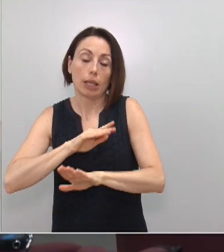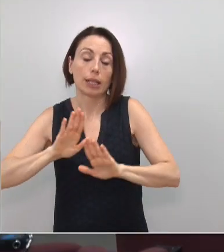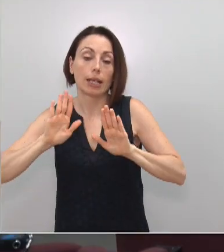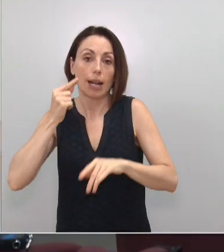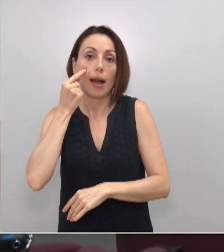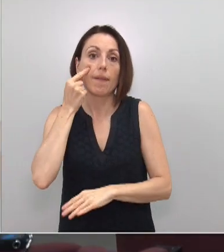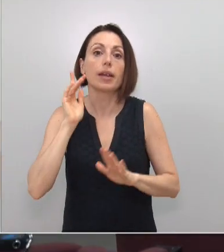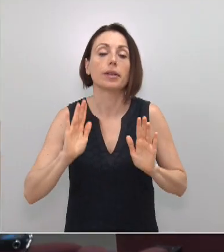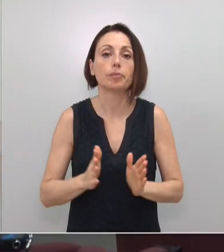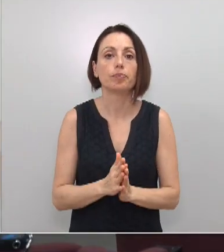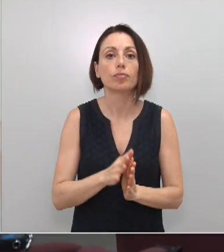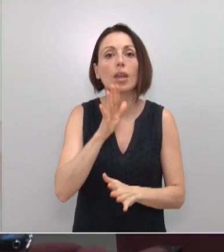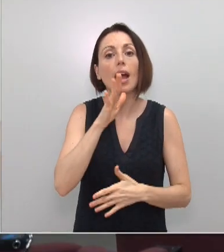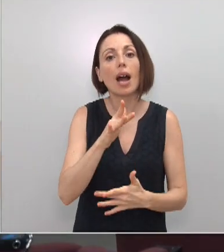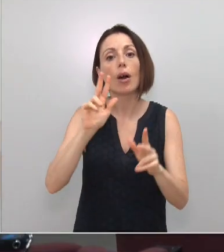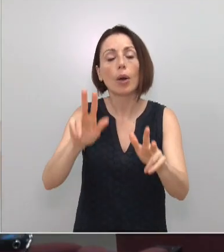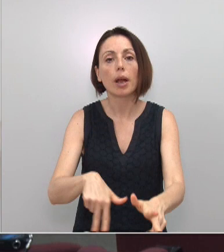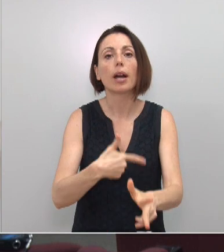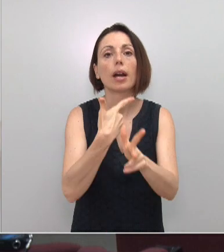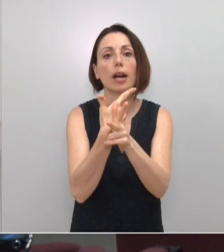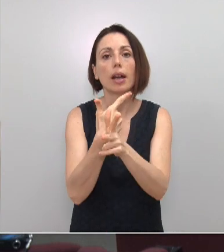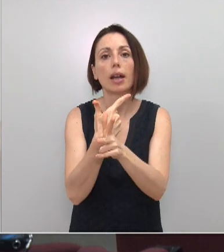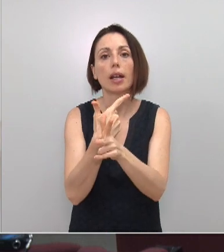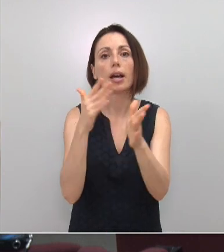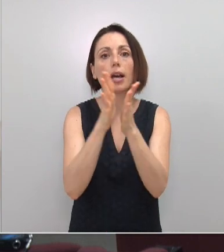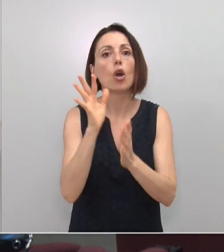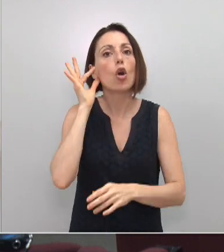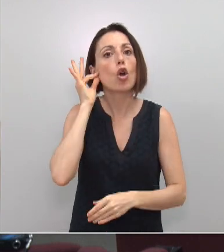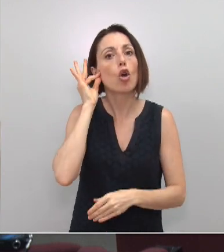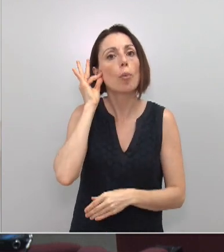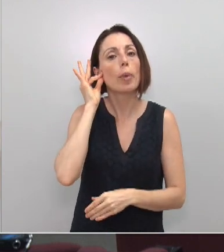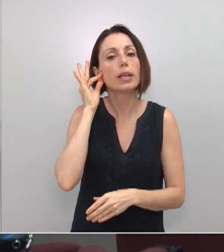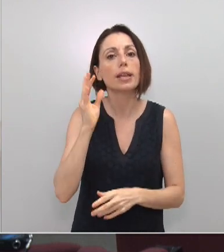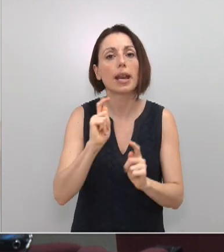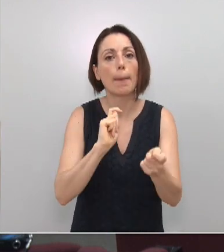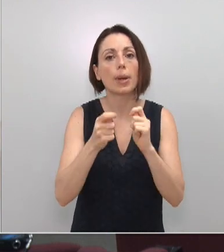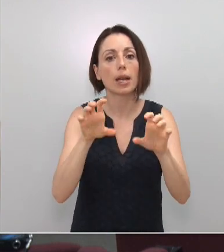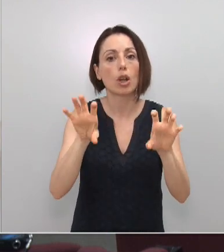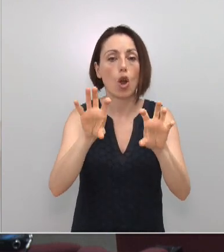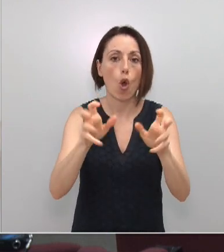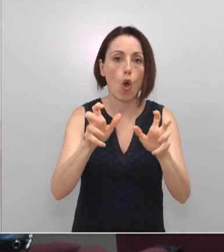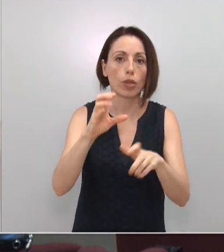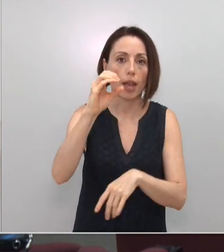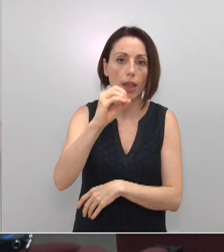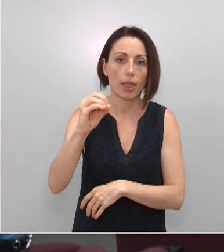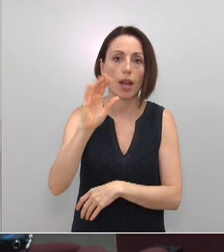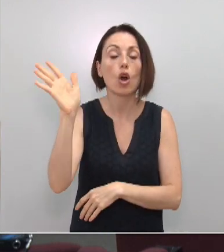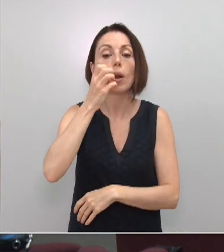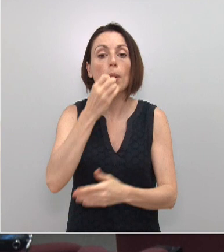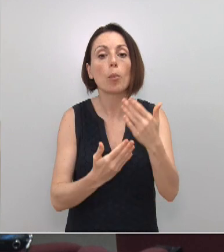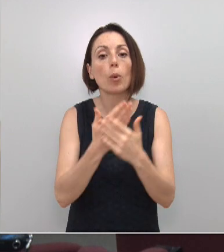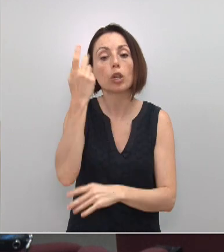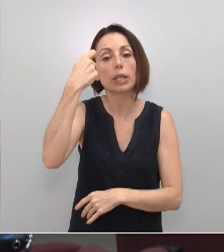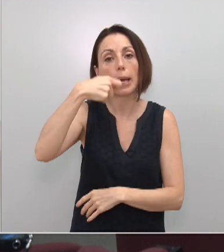Ya para terminar, tenemos conectada por videoconferencia a la compañera Rosa Roda, de Onda Cero. Rosa, adelante. Hola, buenos días,